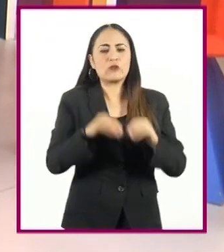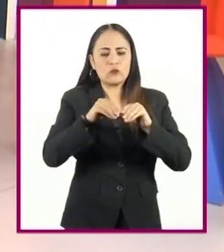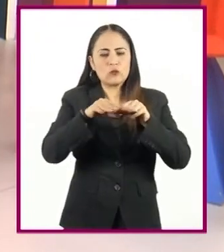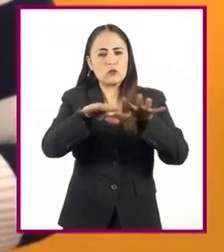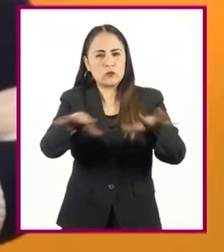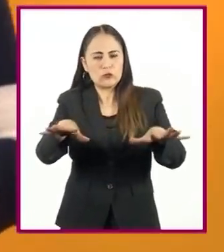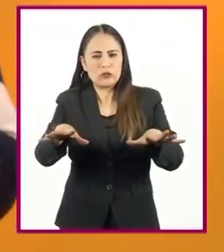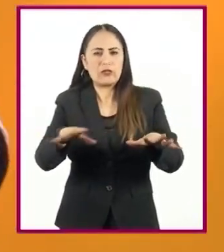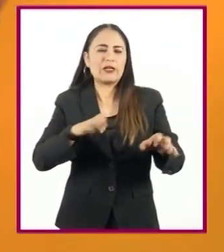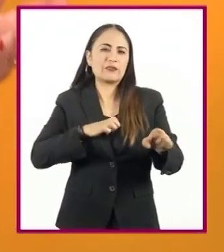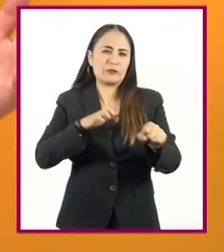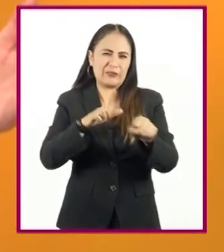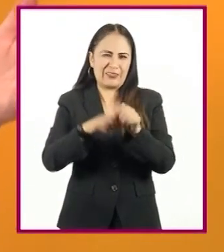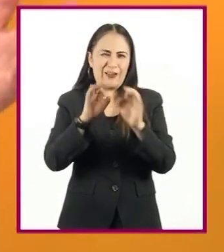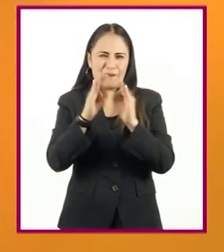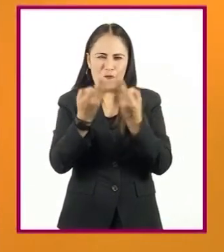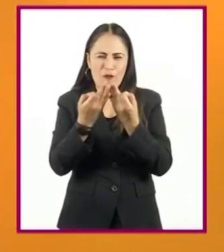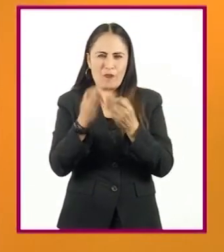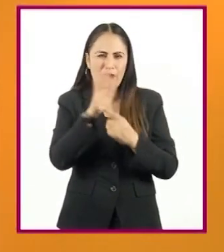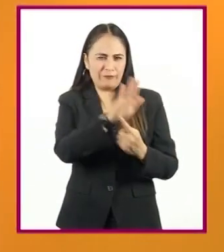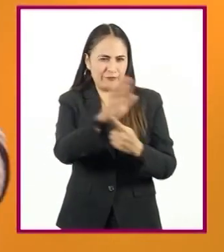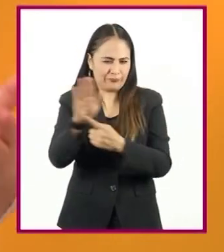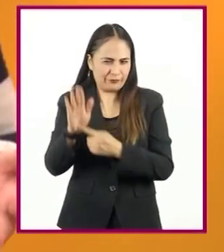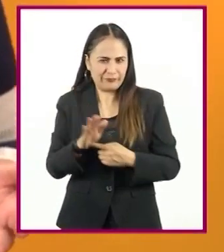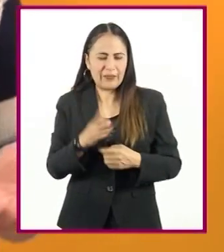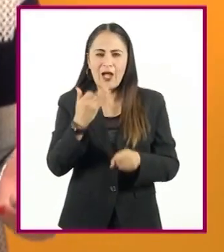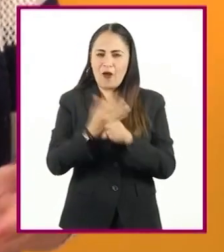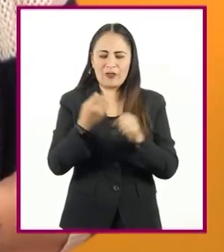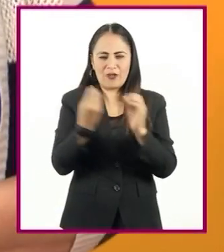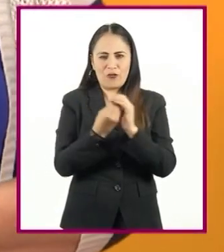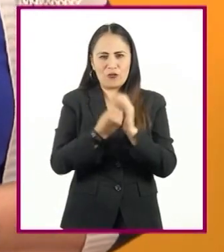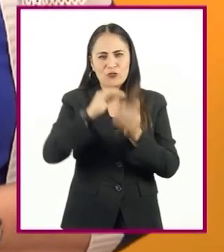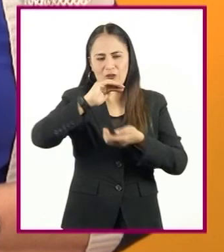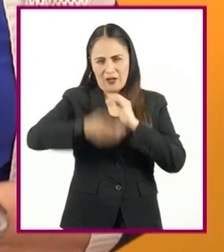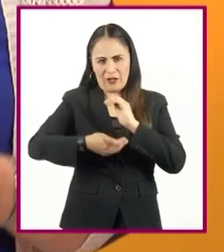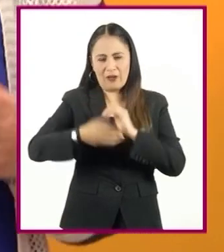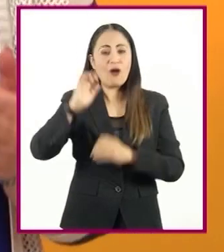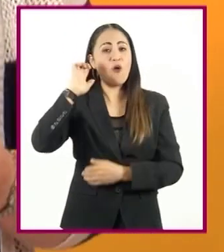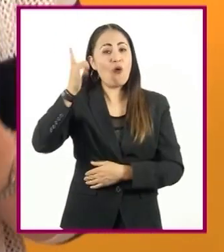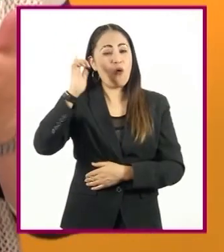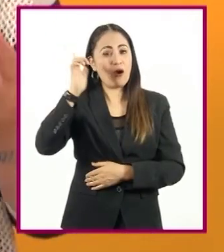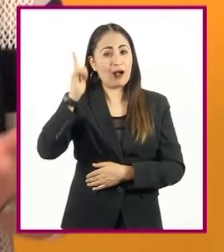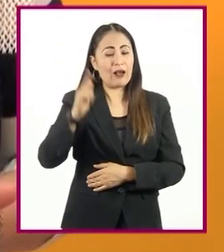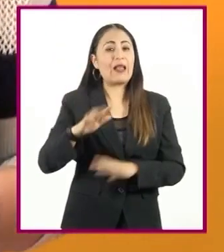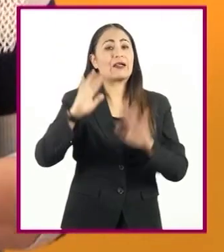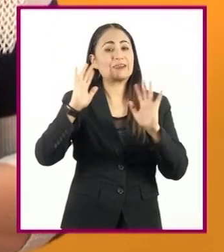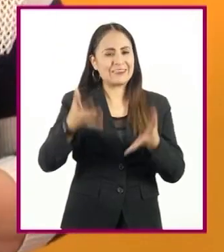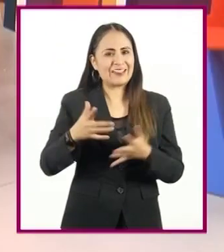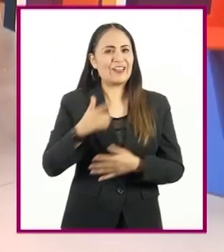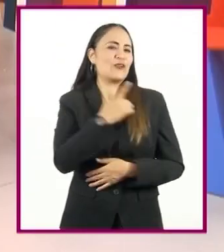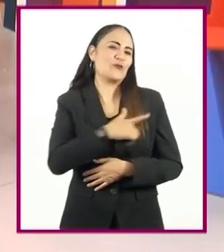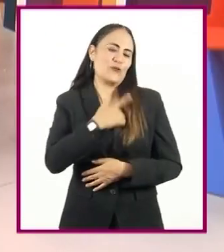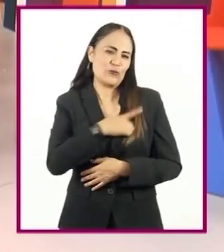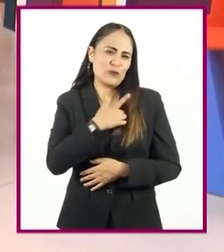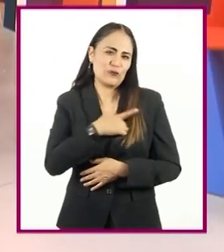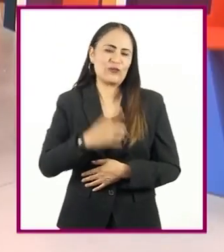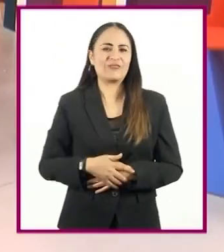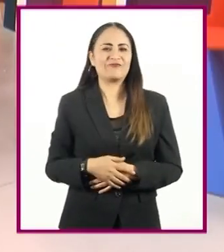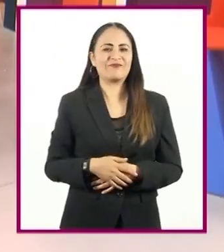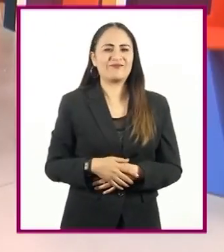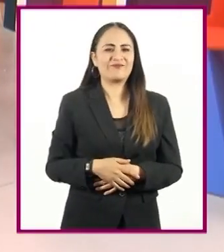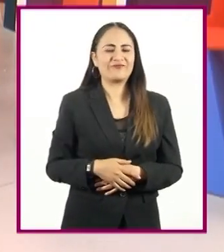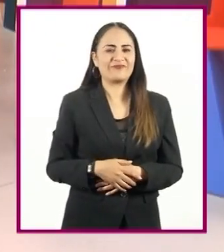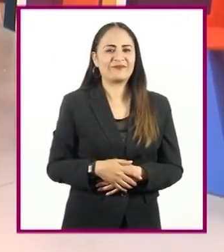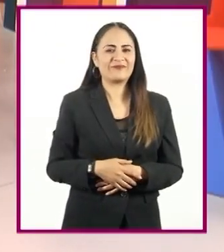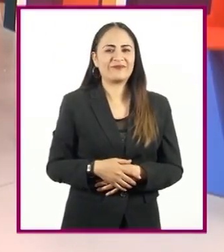hogares. Es momento de concluir con esta sesión. Esperamos haya sido de su agrado. Es un placer